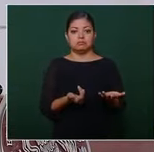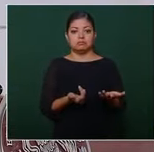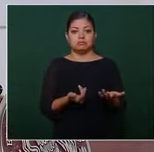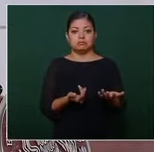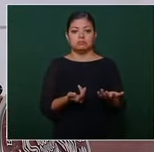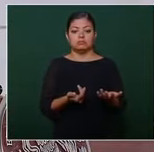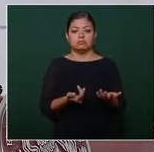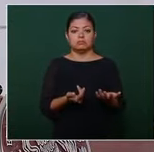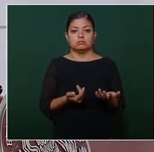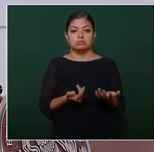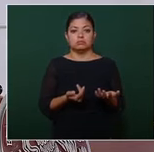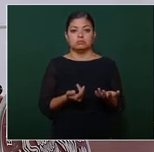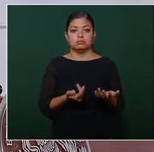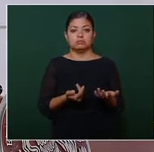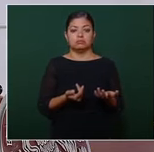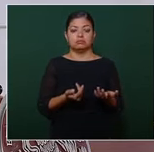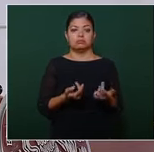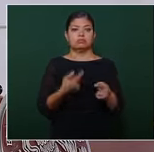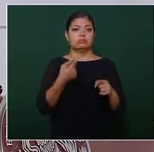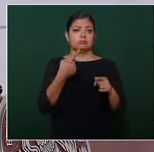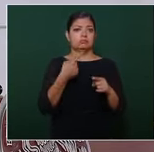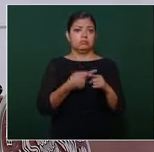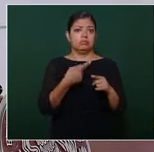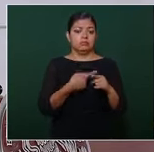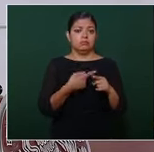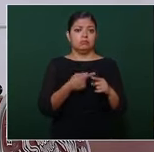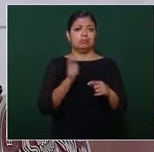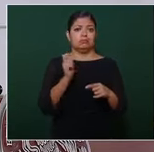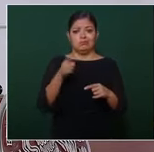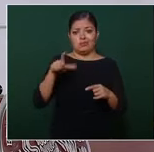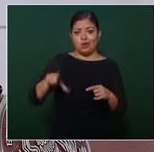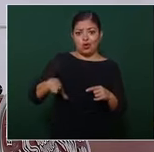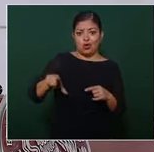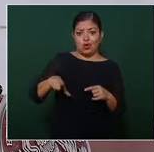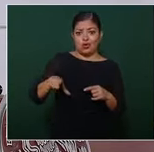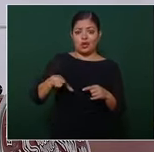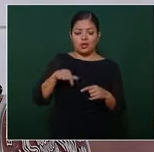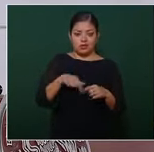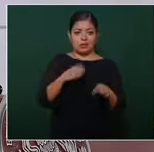participó participó el gobierno del estado y el gobierno federal